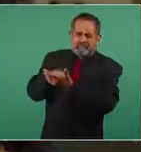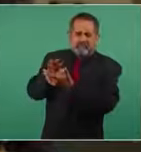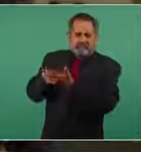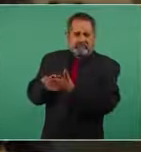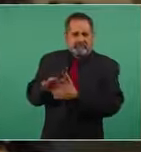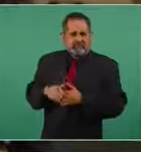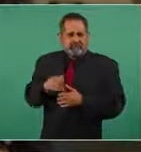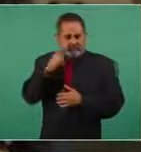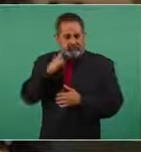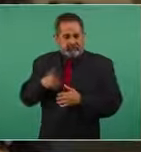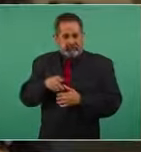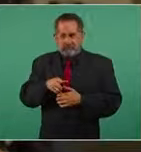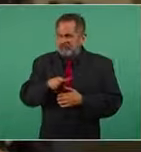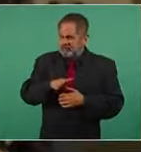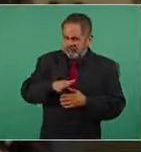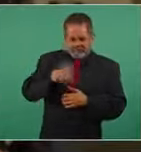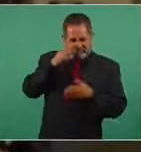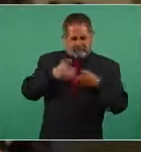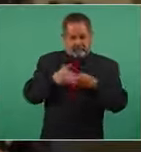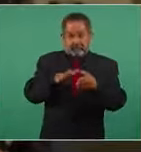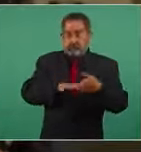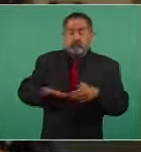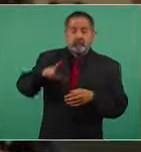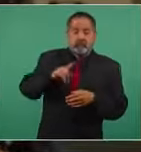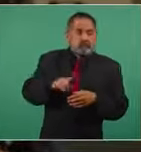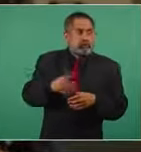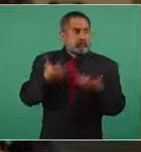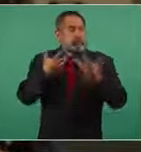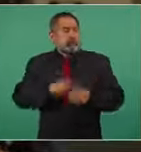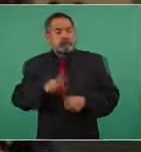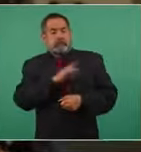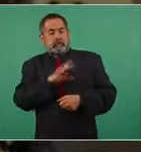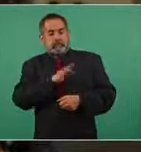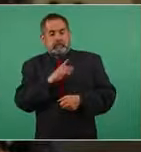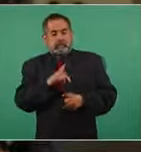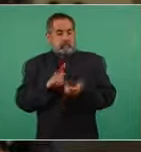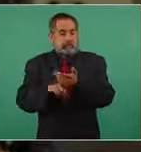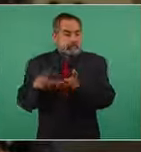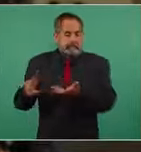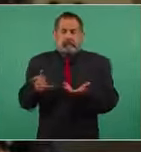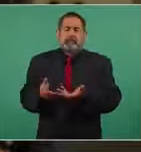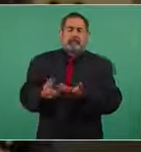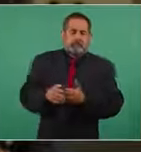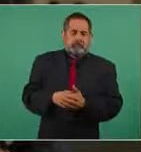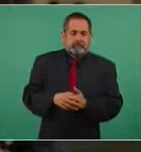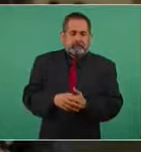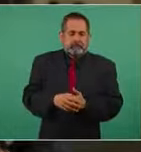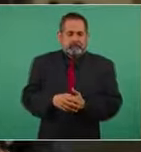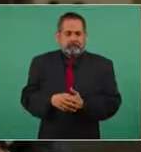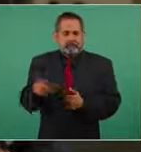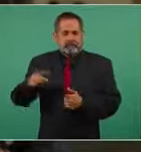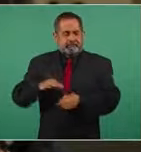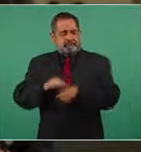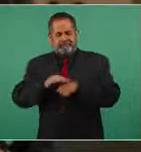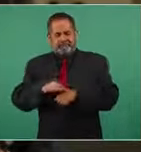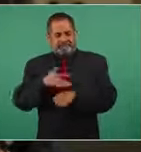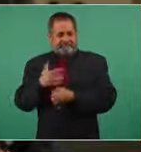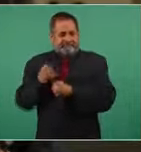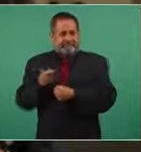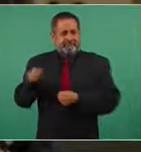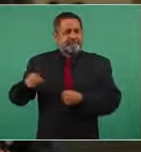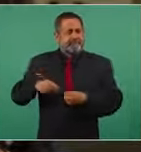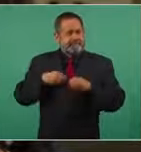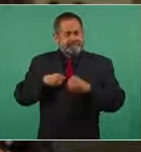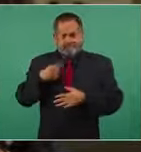la lancha cuando pasa y el señor cayó en pánico. Son experiencias muy fuertes las que